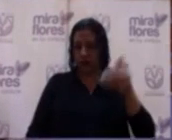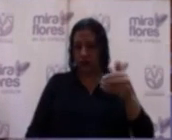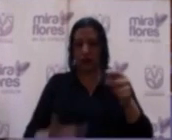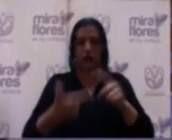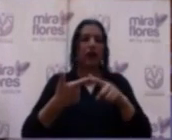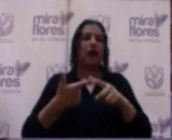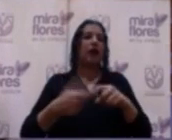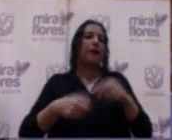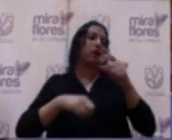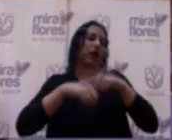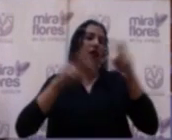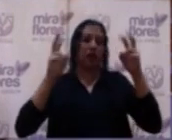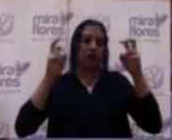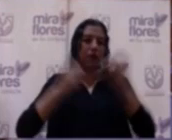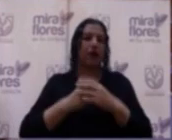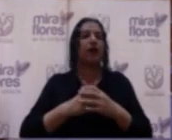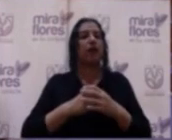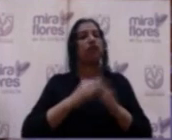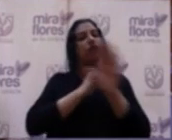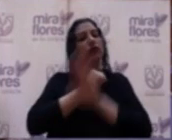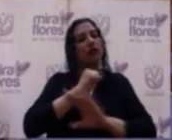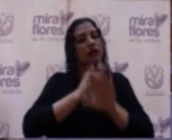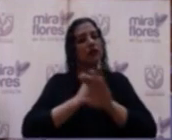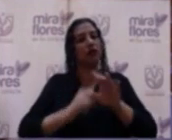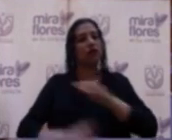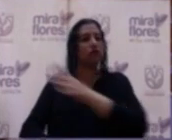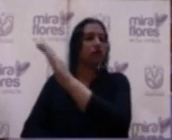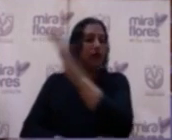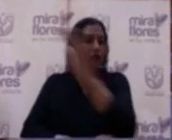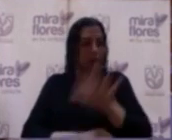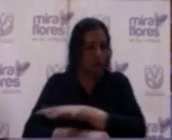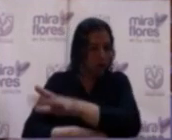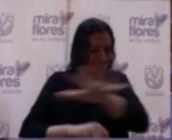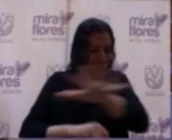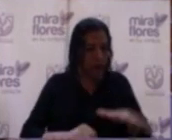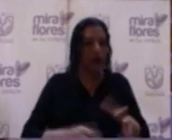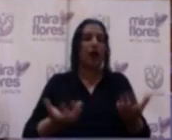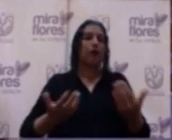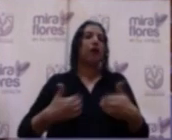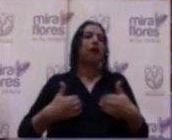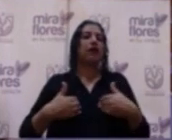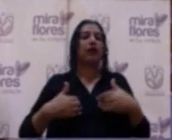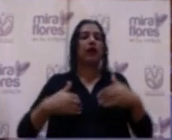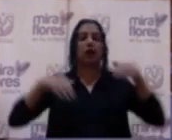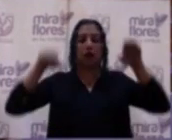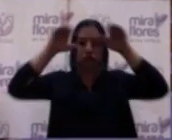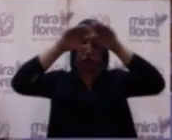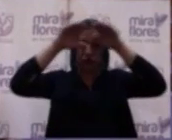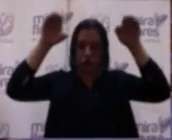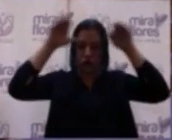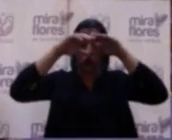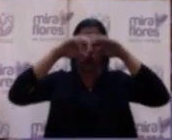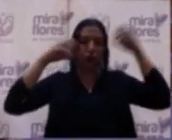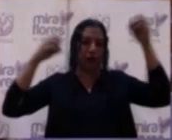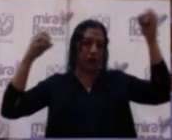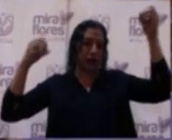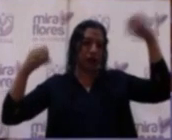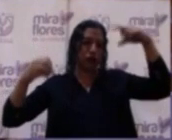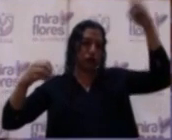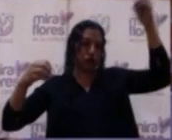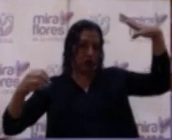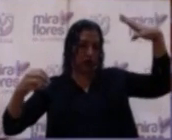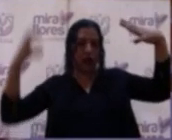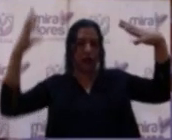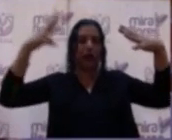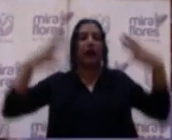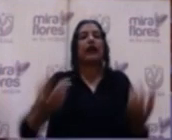tema de la conservación del medio ambiente, por cuanto iba a tener una estructura de techo en base a paneles solares que iba a permitir que